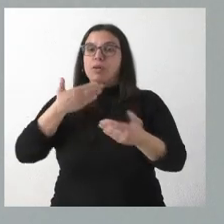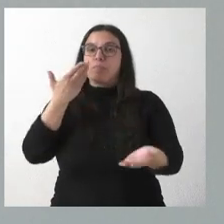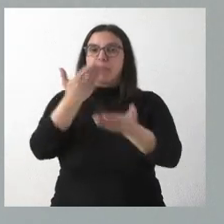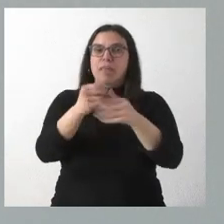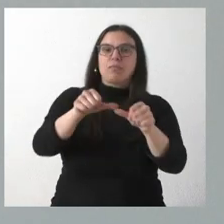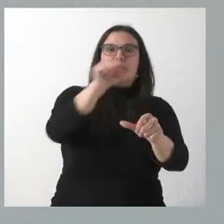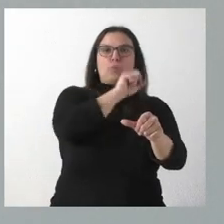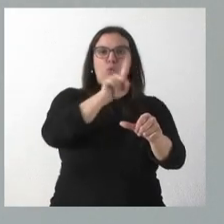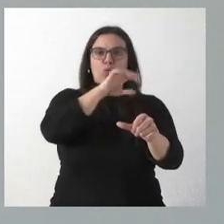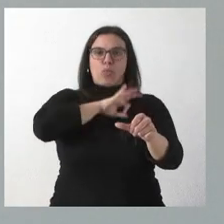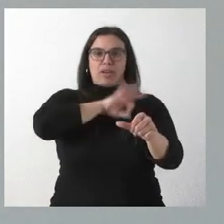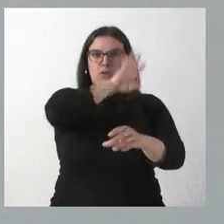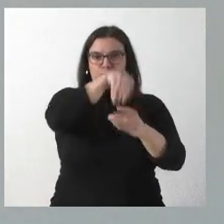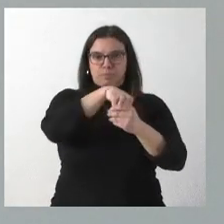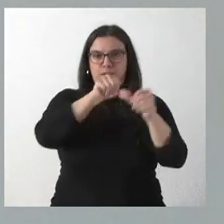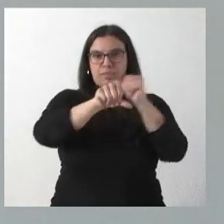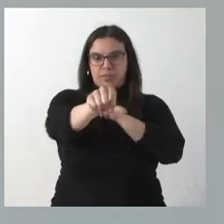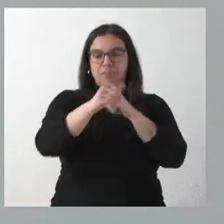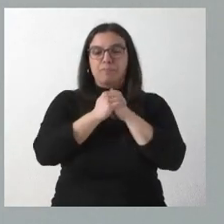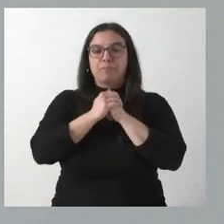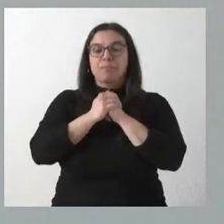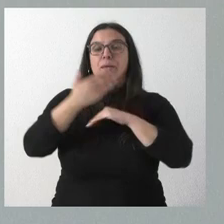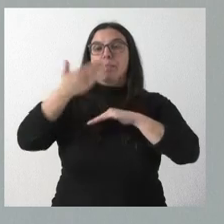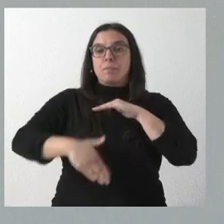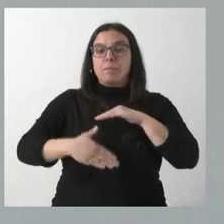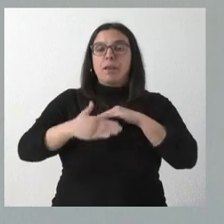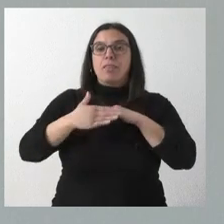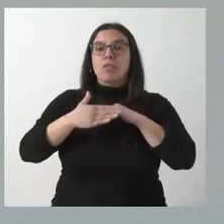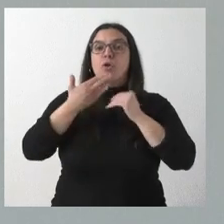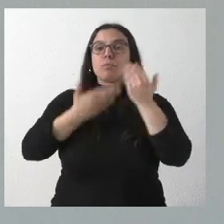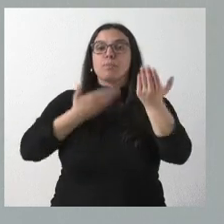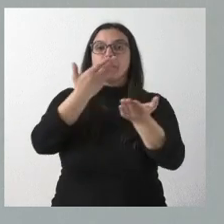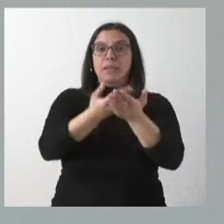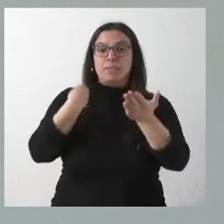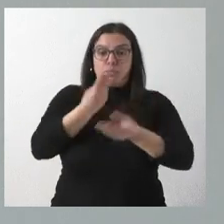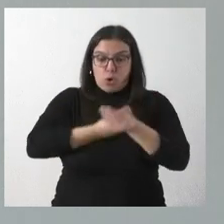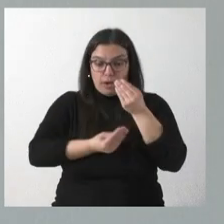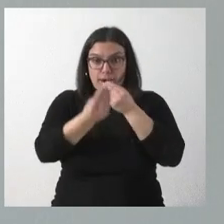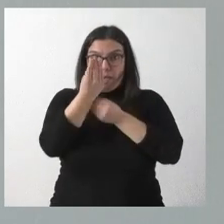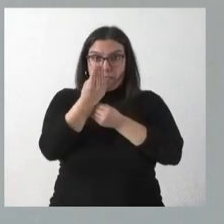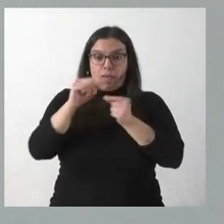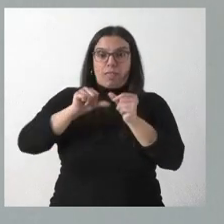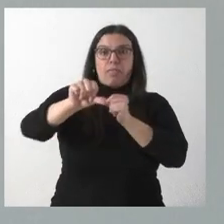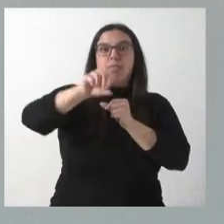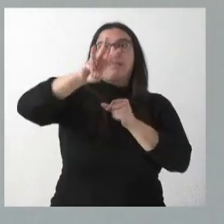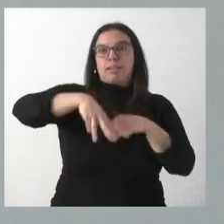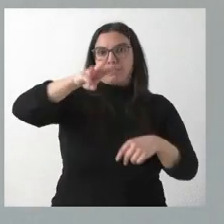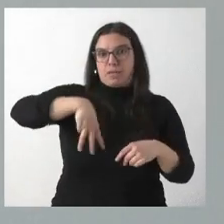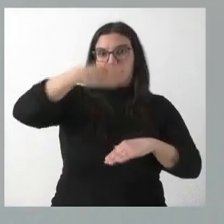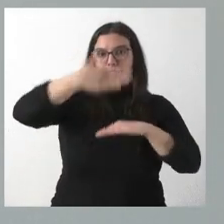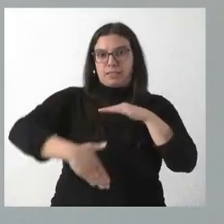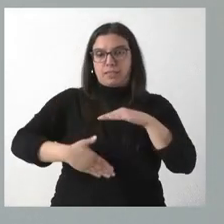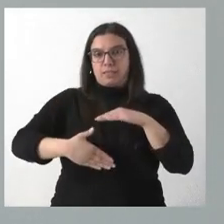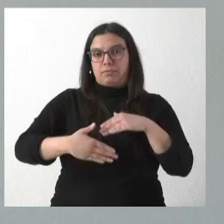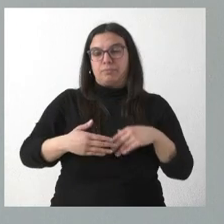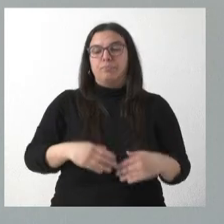retroactivos desde el 1 de enero de este año y que el plazo de presentación de las solicitudes de tres meses desde el nacimiento del niño